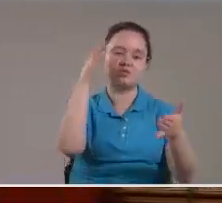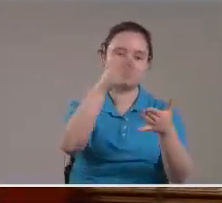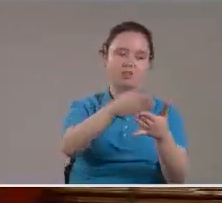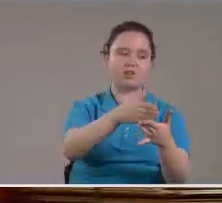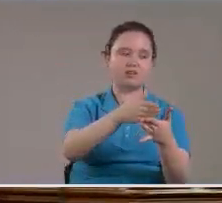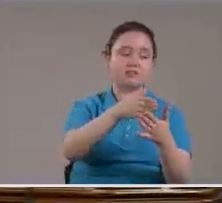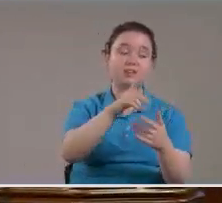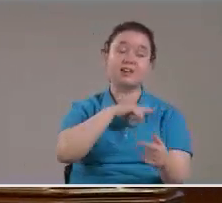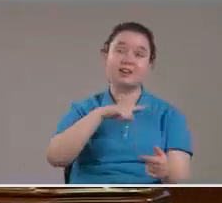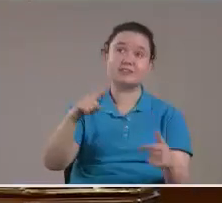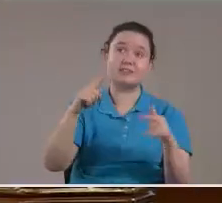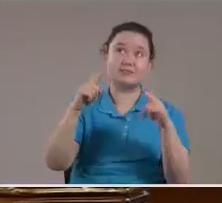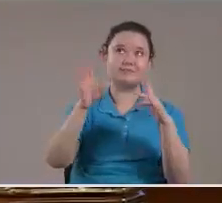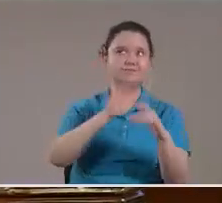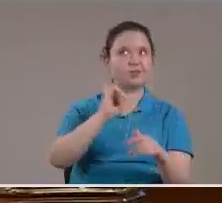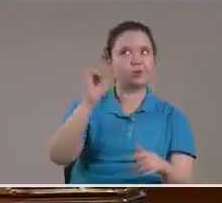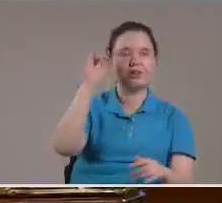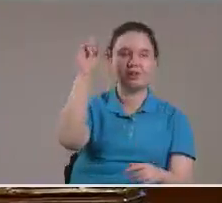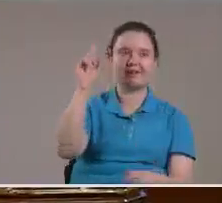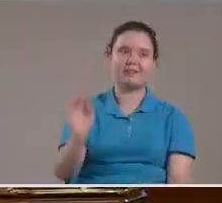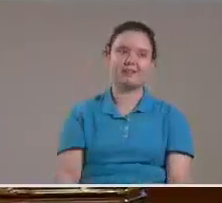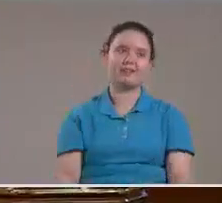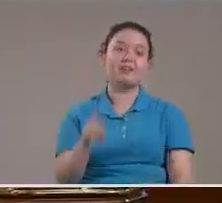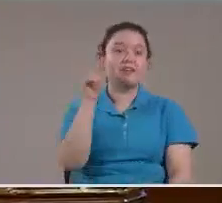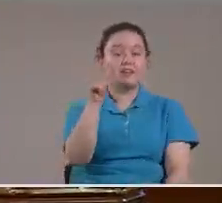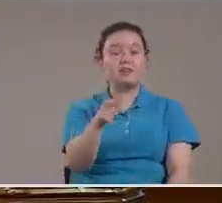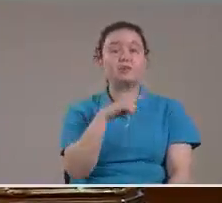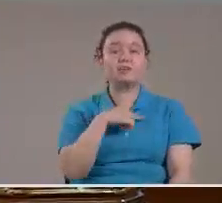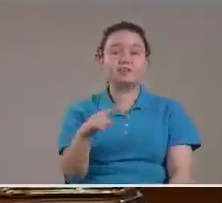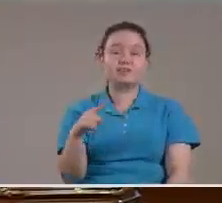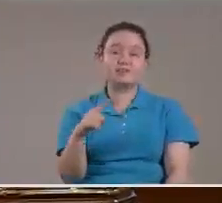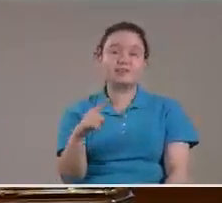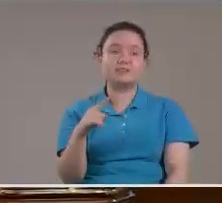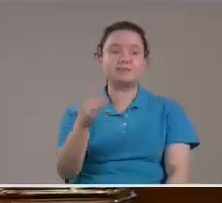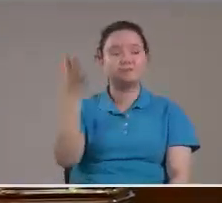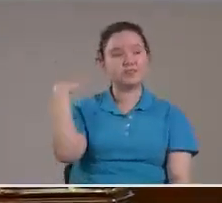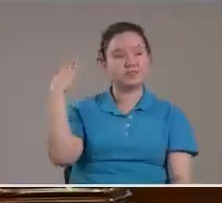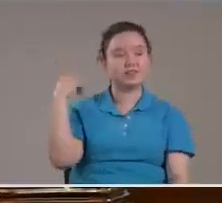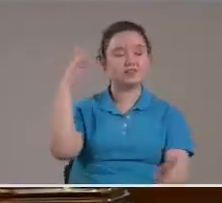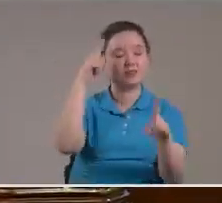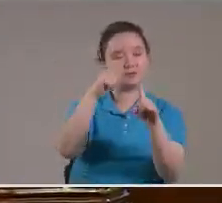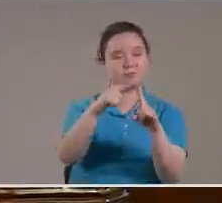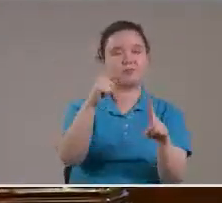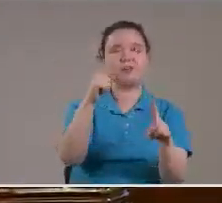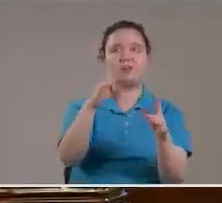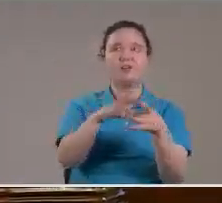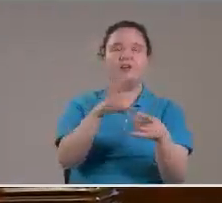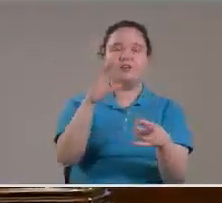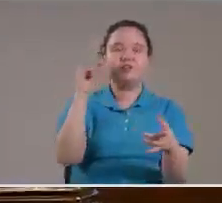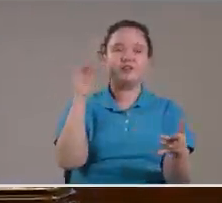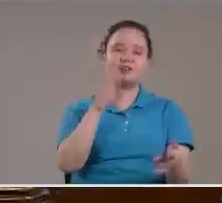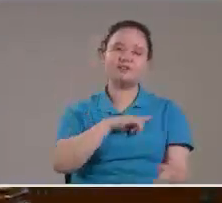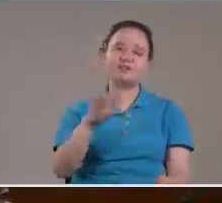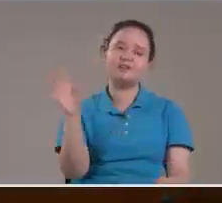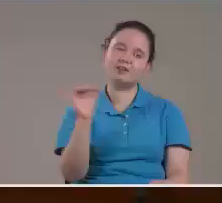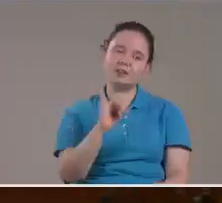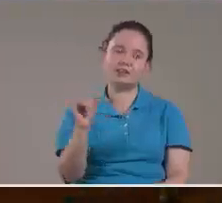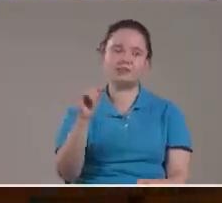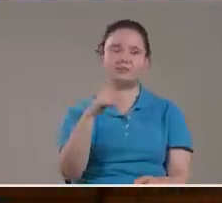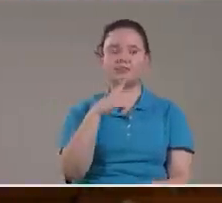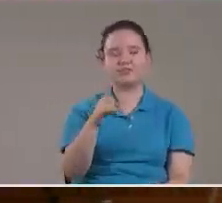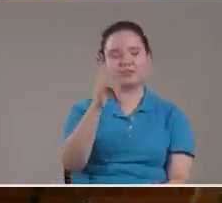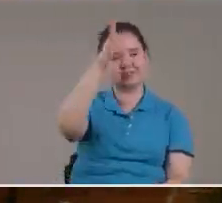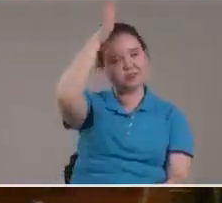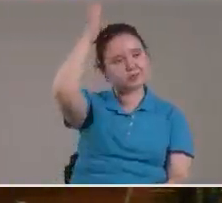A su estatura Y tú Estás predestinado Para eso A eso Es lo que dice Romanos